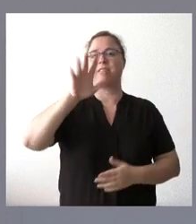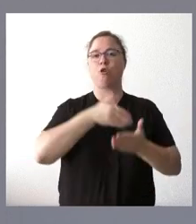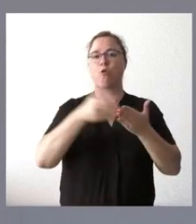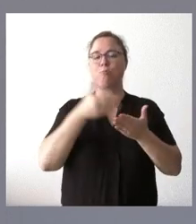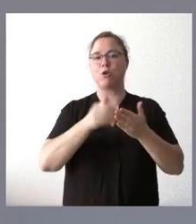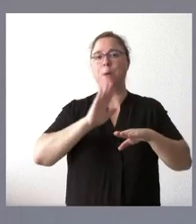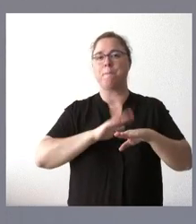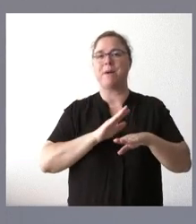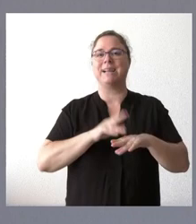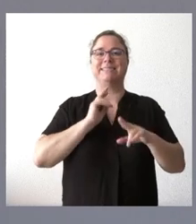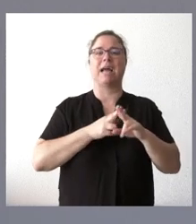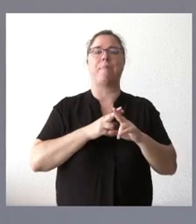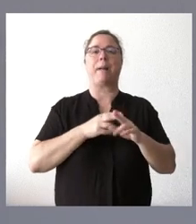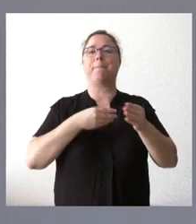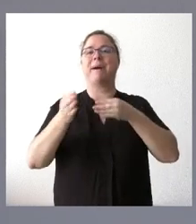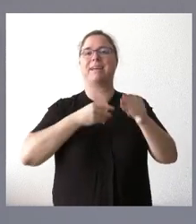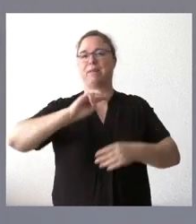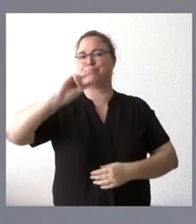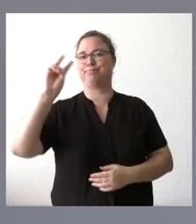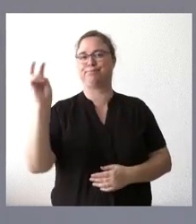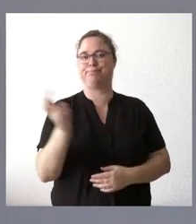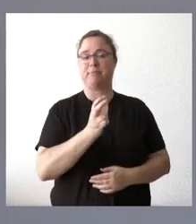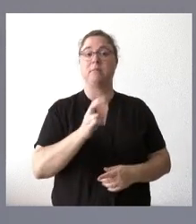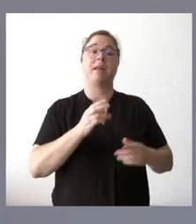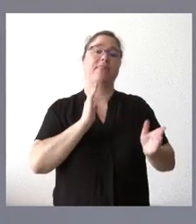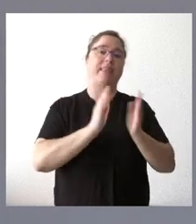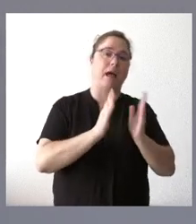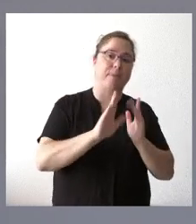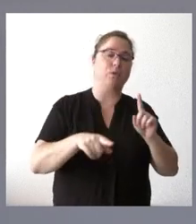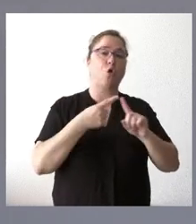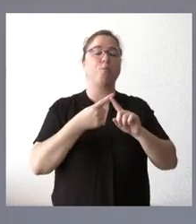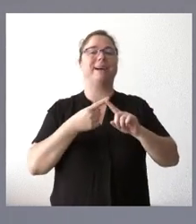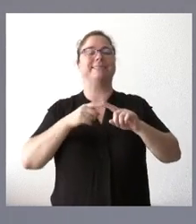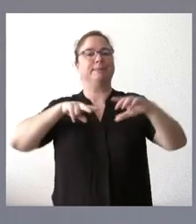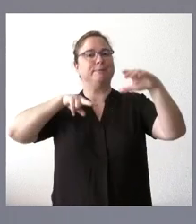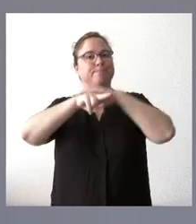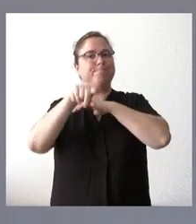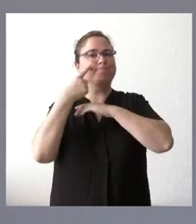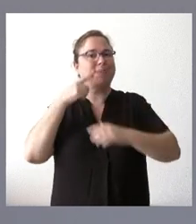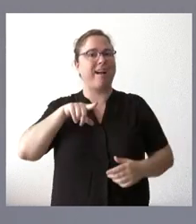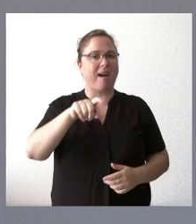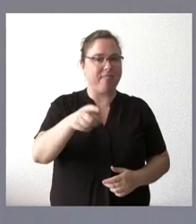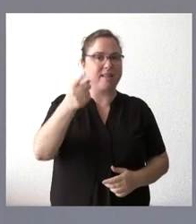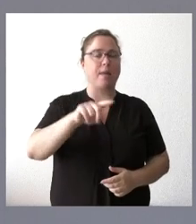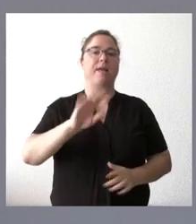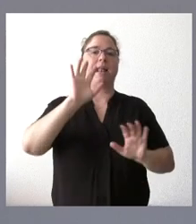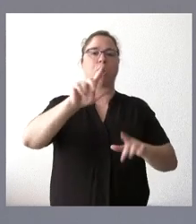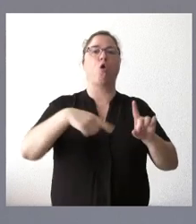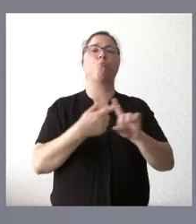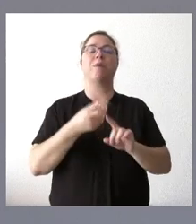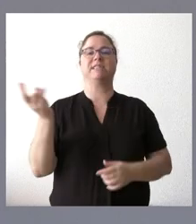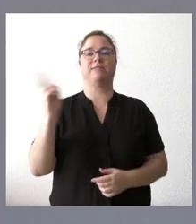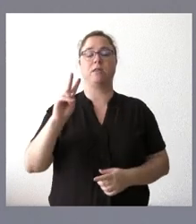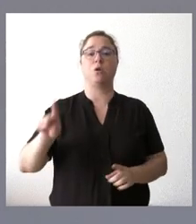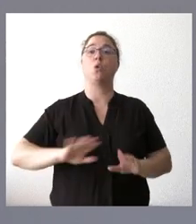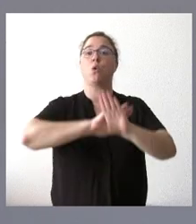diverso material tecnológico y terapéutico de diagnóstico oncológico en León y Valladolid. Y, finalmente, una dotación